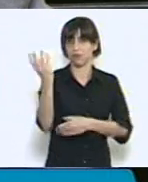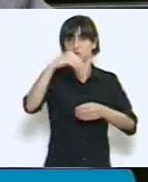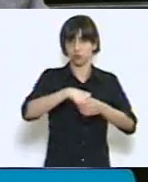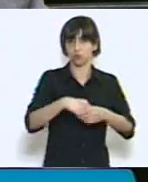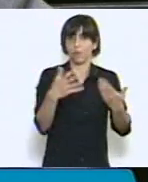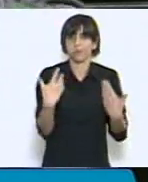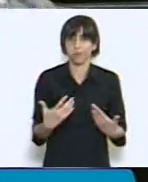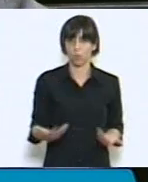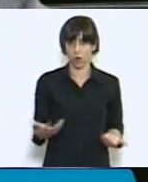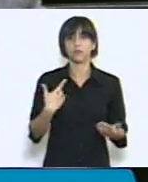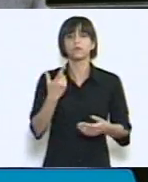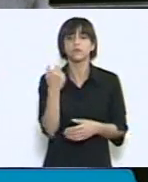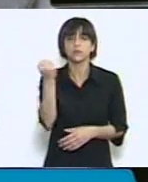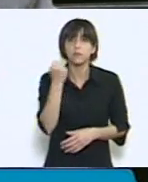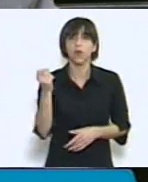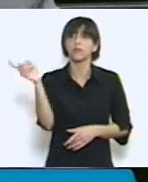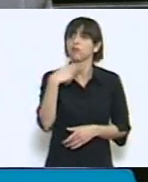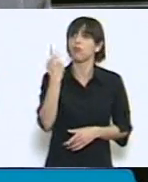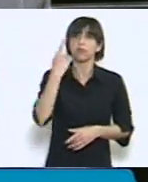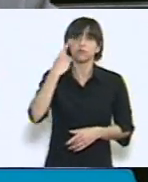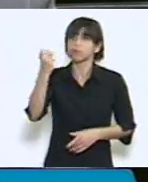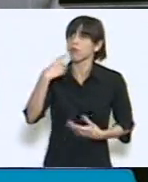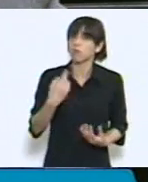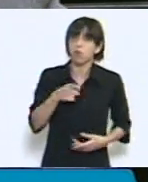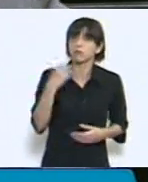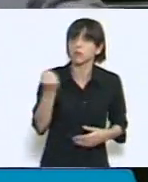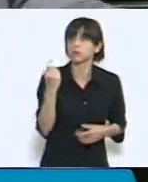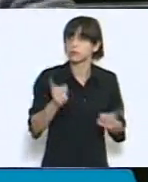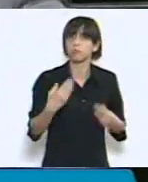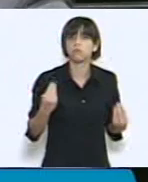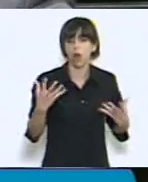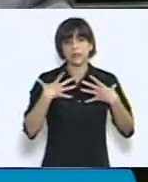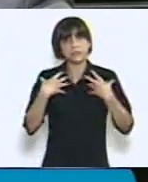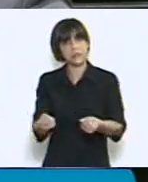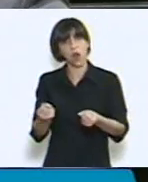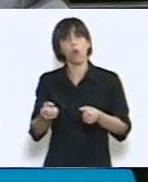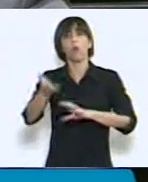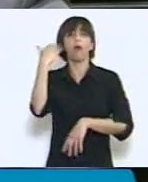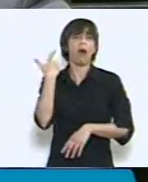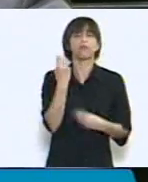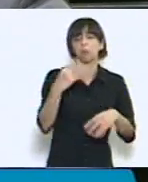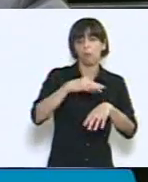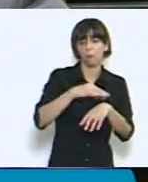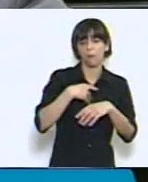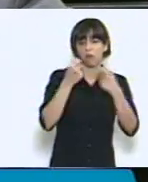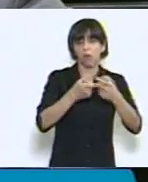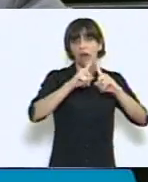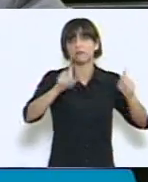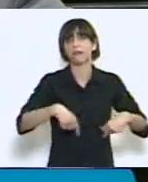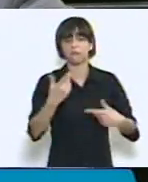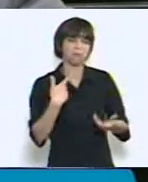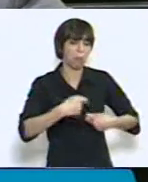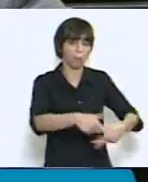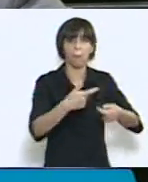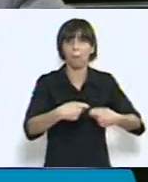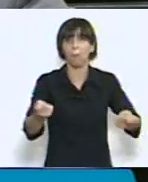haya vuelto mucho chico, que la valore el sistema sanitario, eso es muy importante. Antes los médicos daban certificado a médicos como dar receta de cocina.